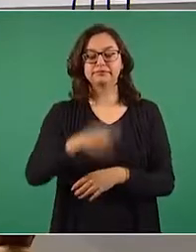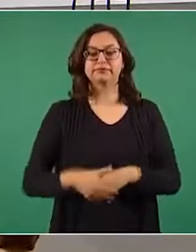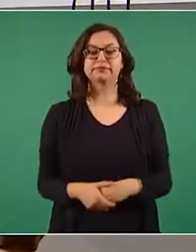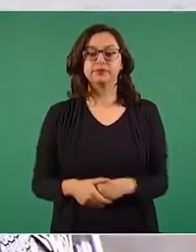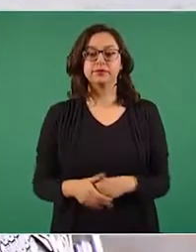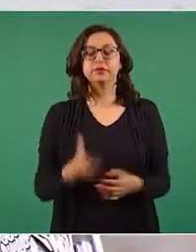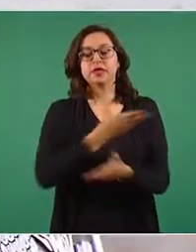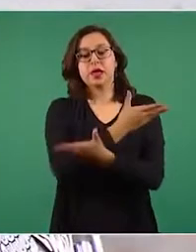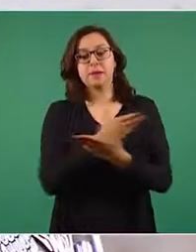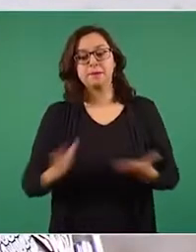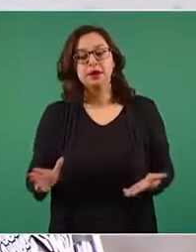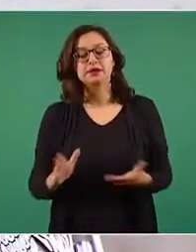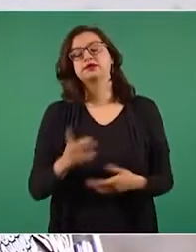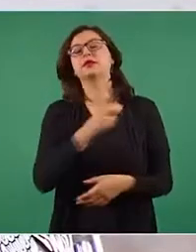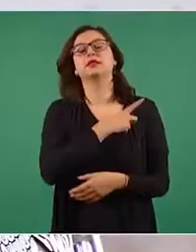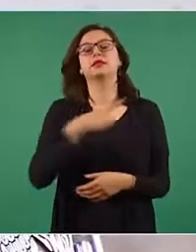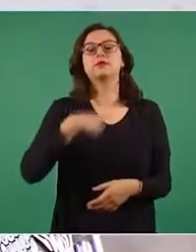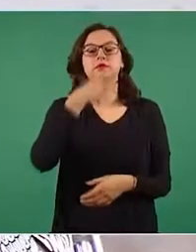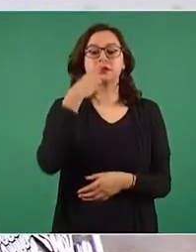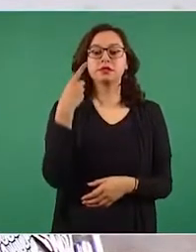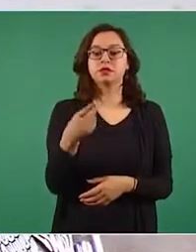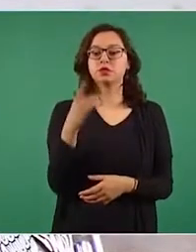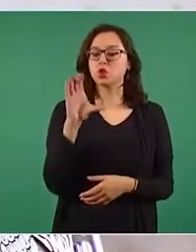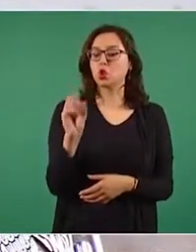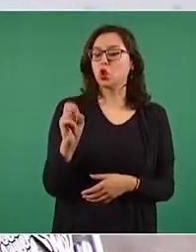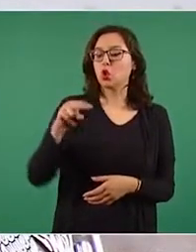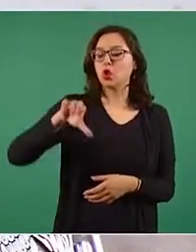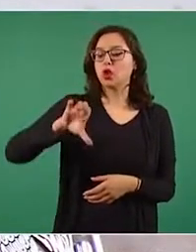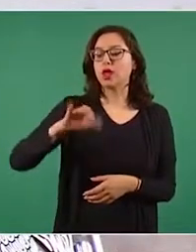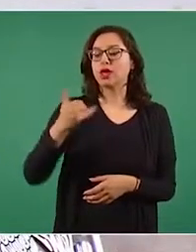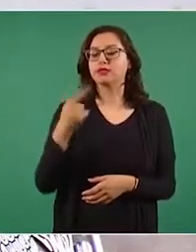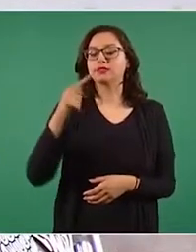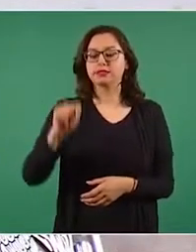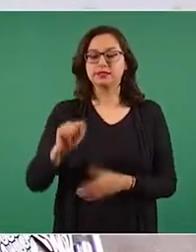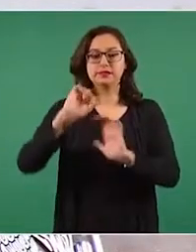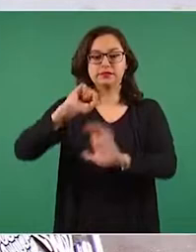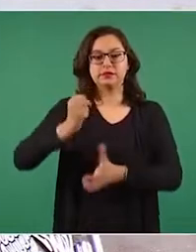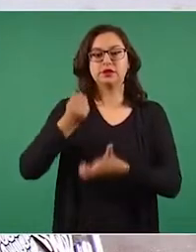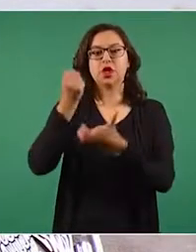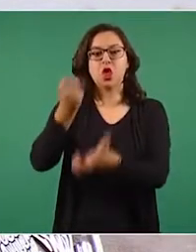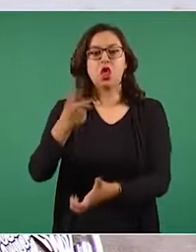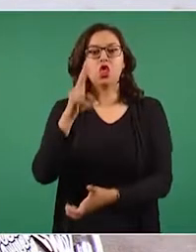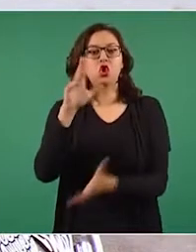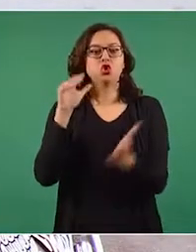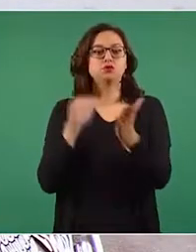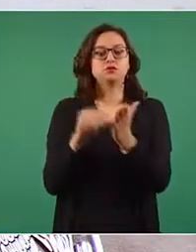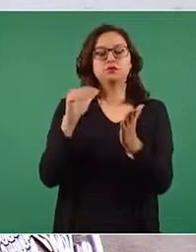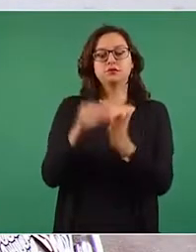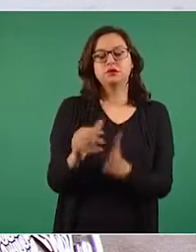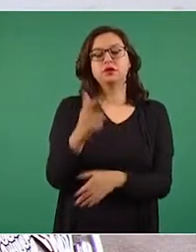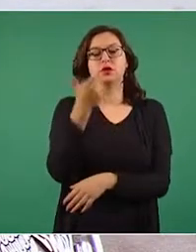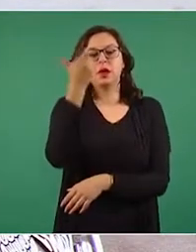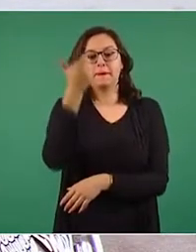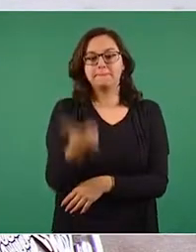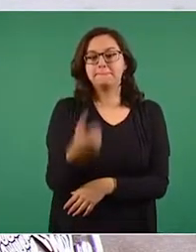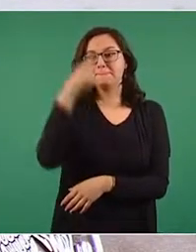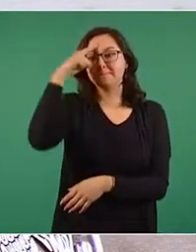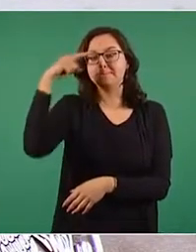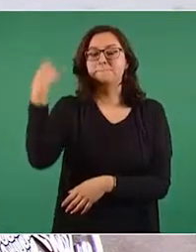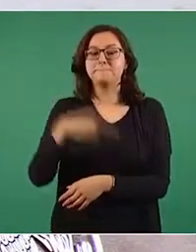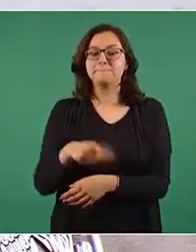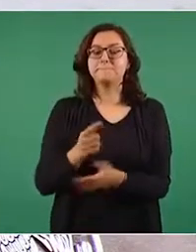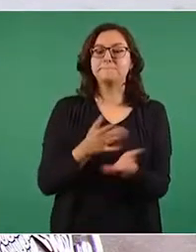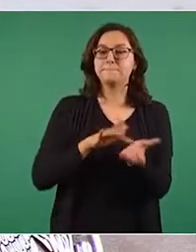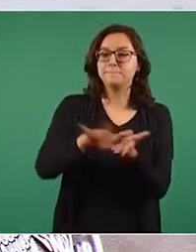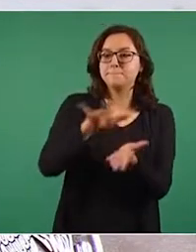adicional, compartimos que el CONACYT ha destinado más de dos mil millones de pesos para financiar investigación de frontera